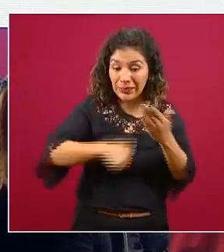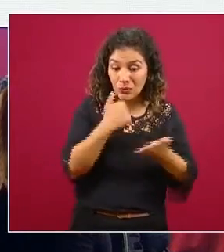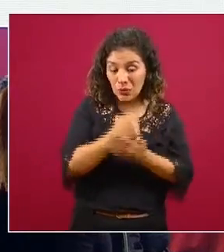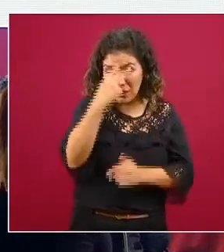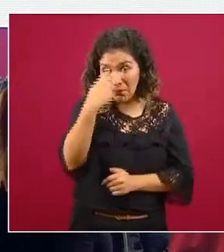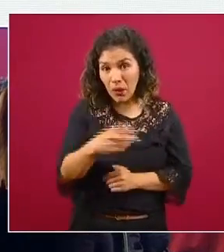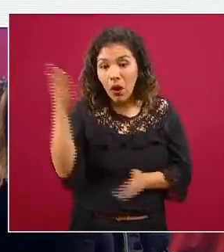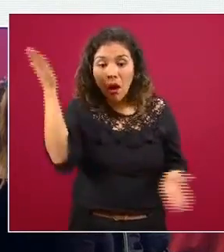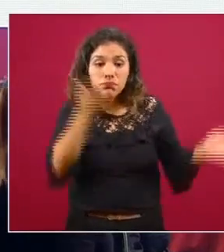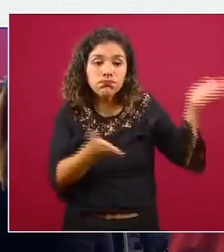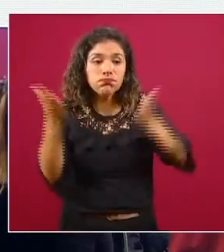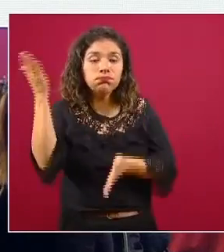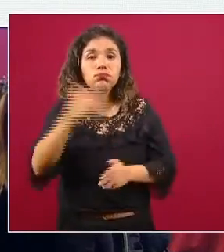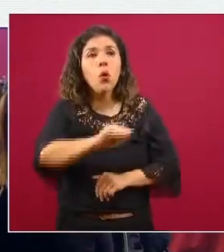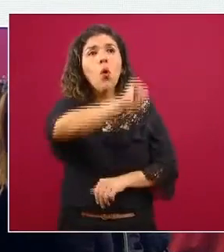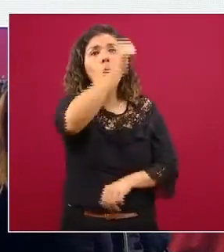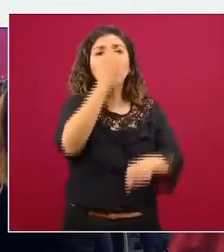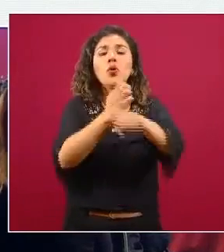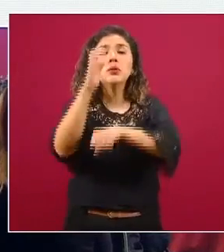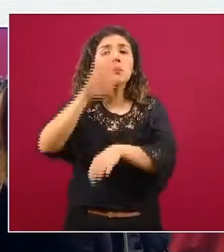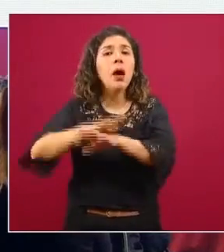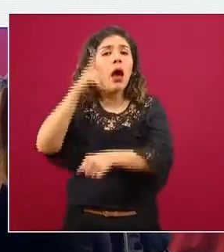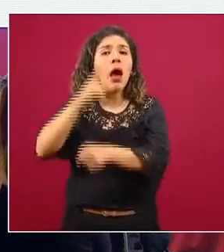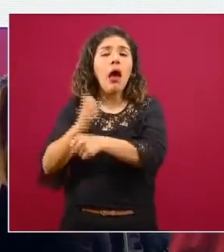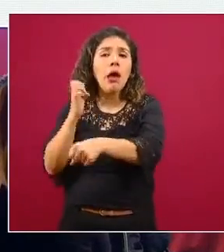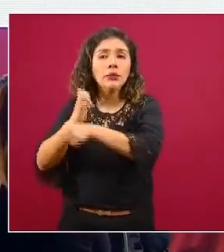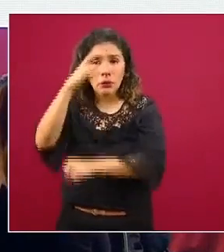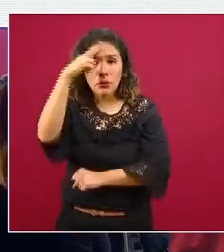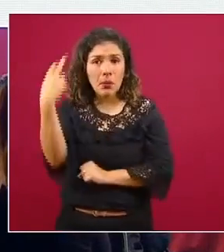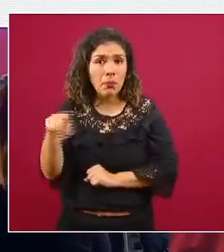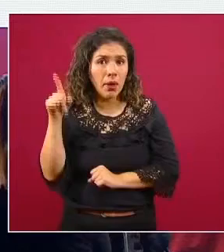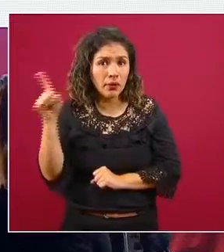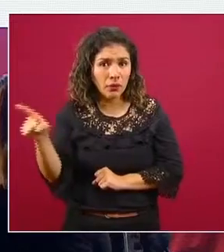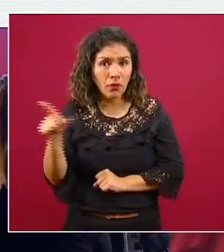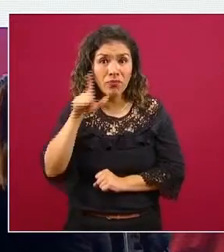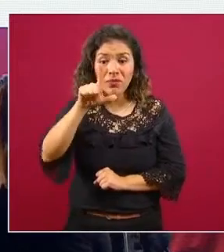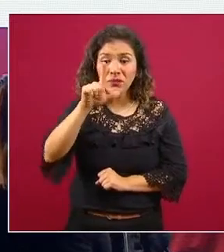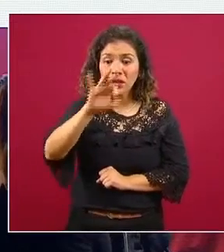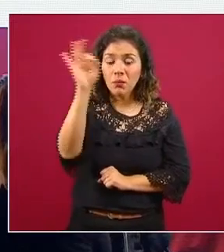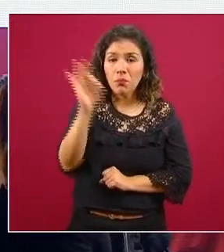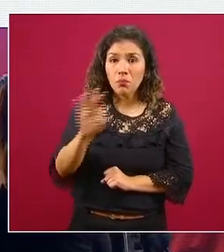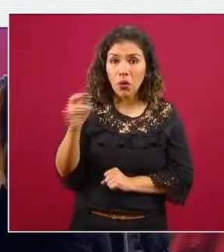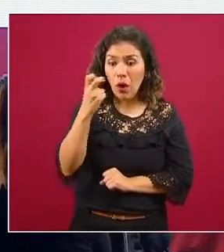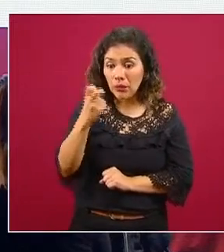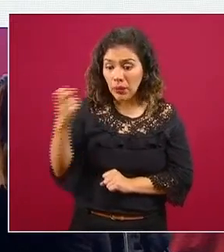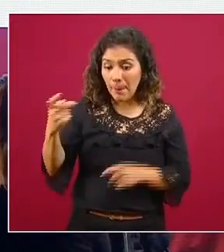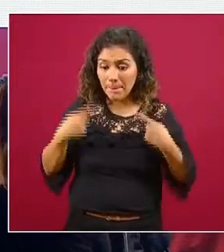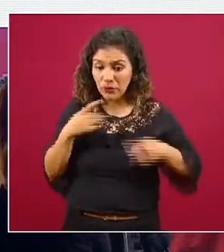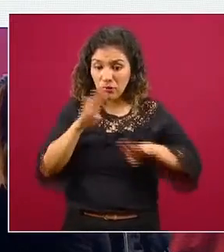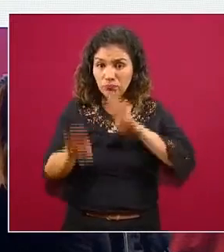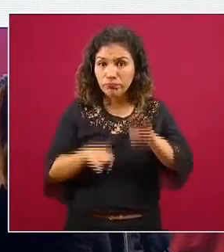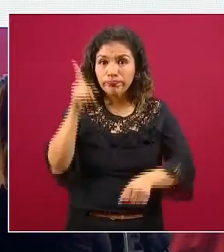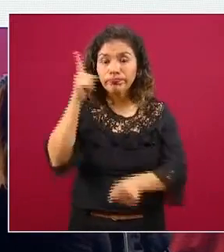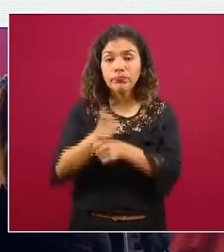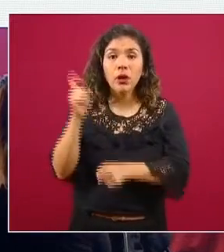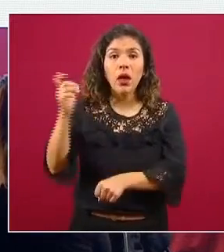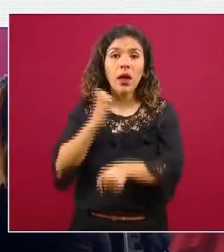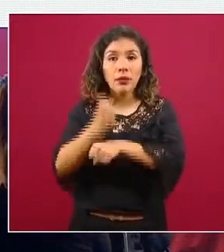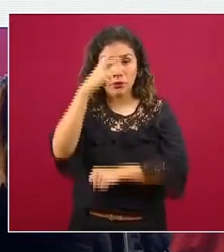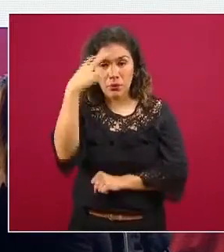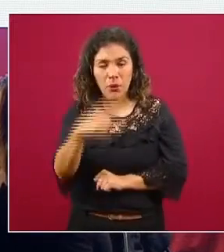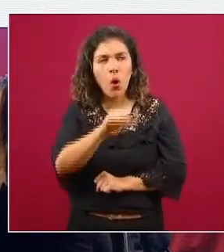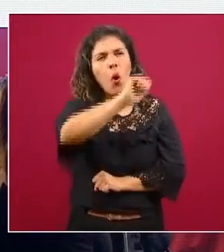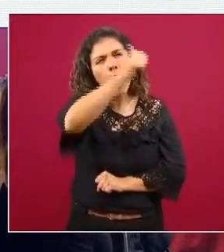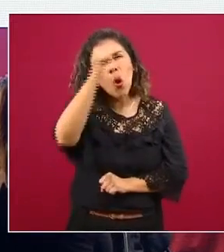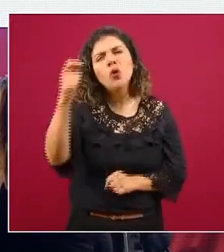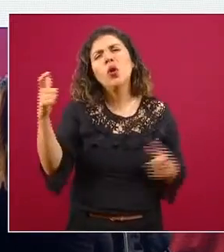vienen de otros estados principalmente Estado de México 17% de estas defunciones y un poco menos